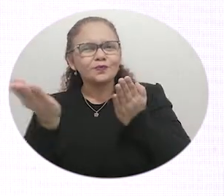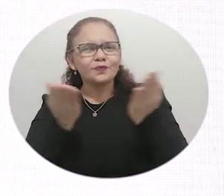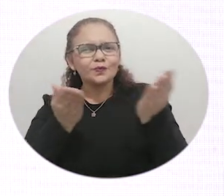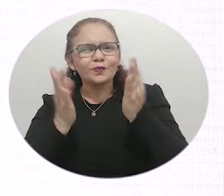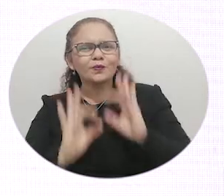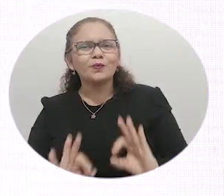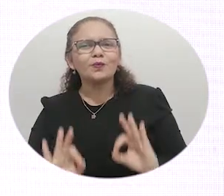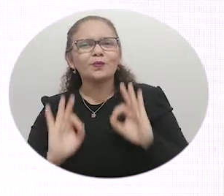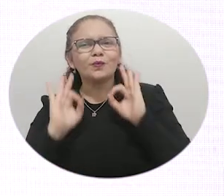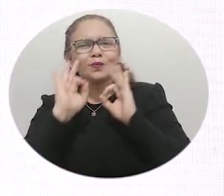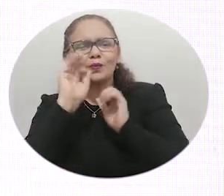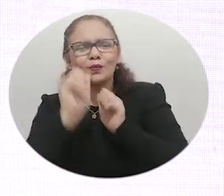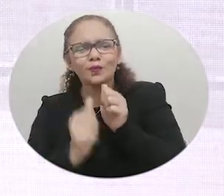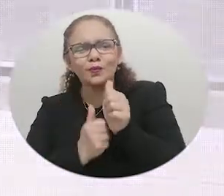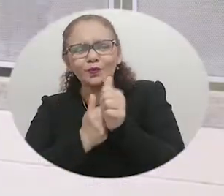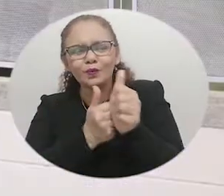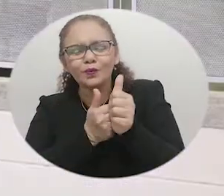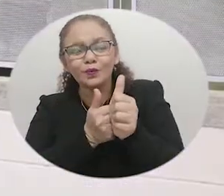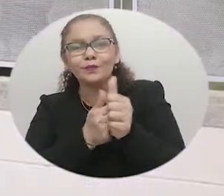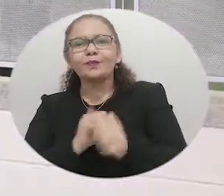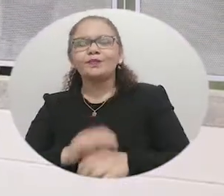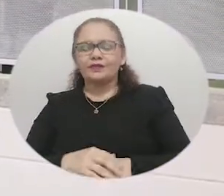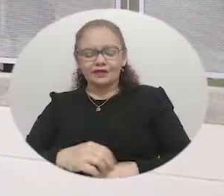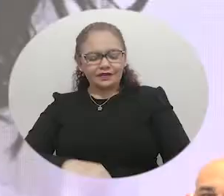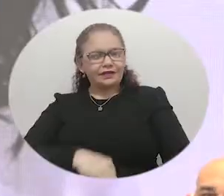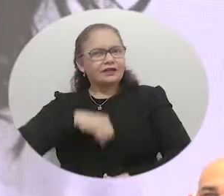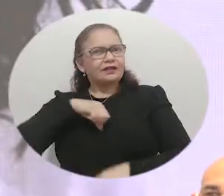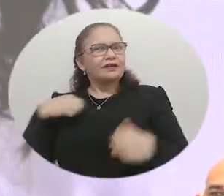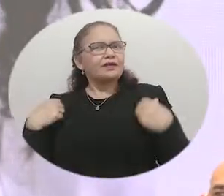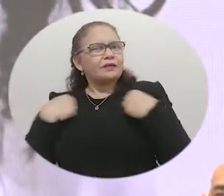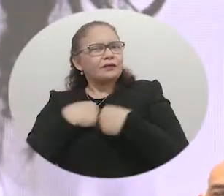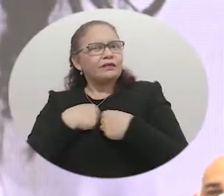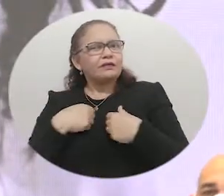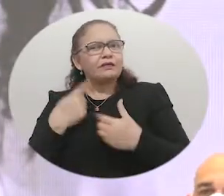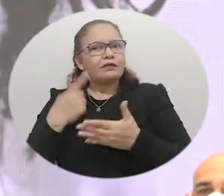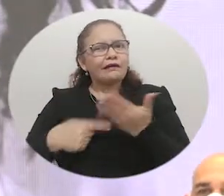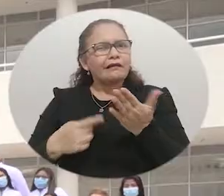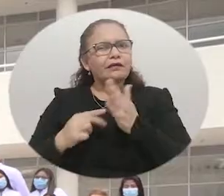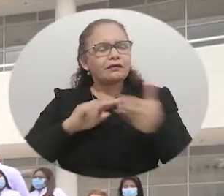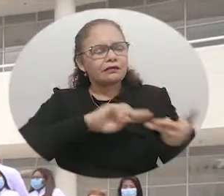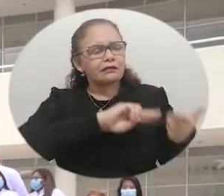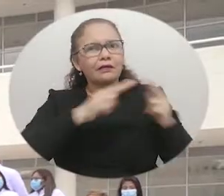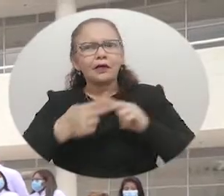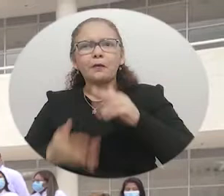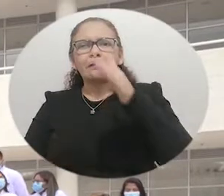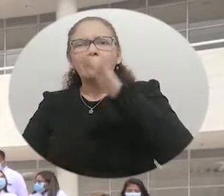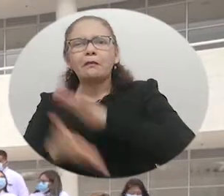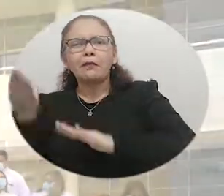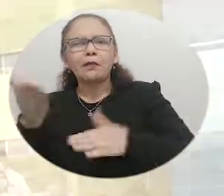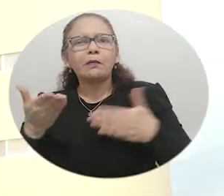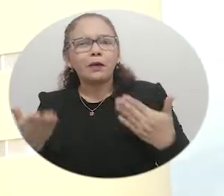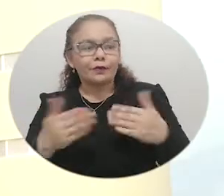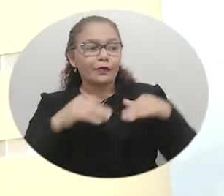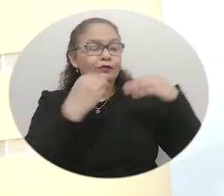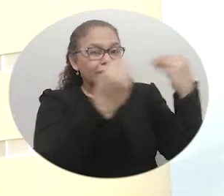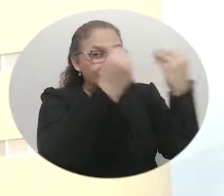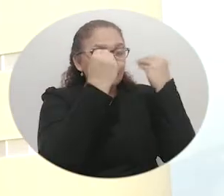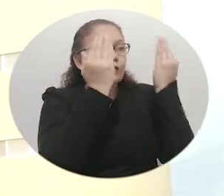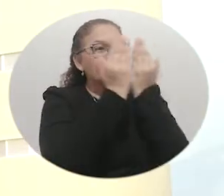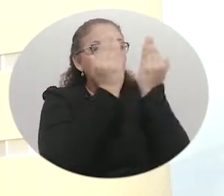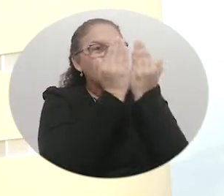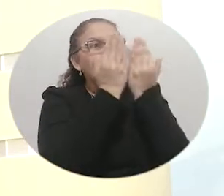un servicio asistencial la imposición de batas para nosotros prácticamente es como un partir en finalizar nuestra vida